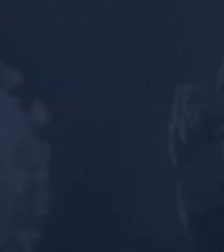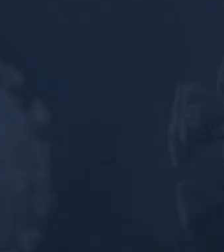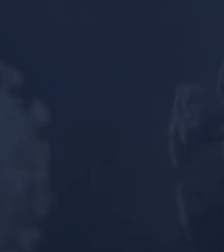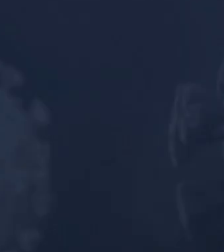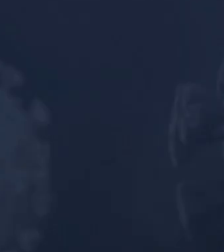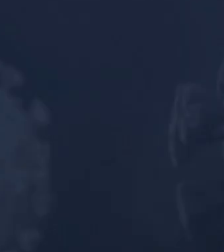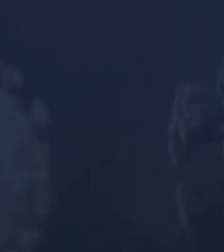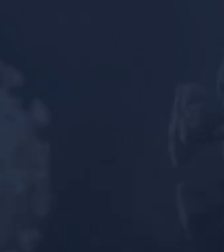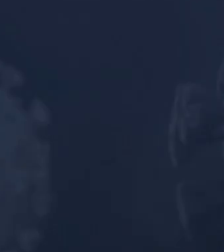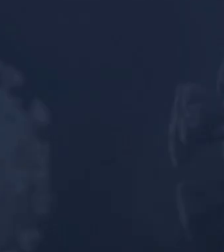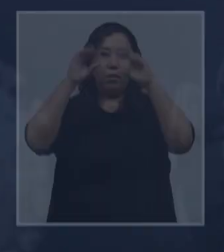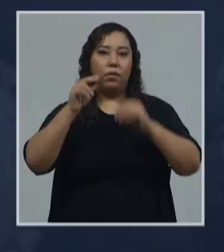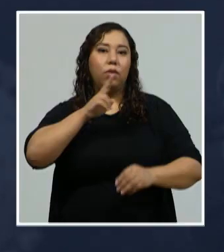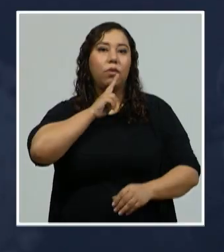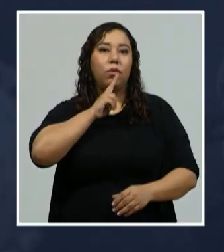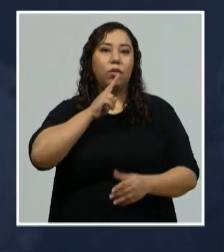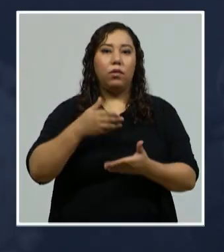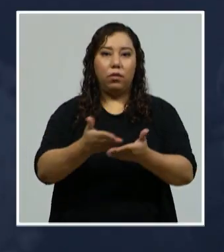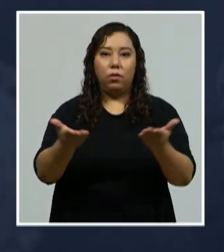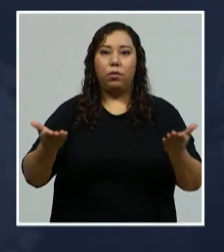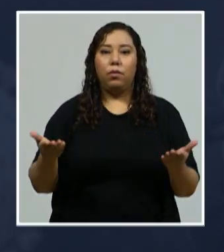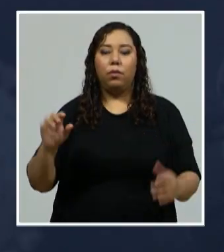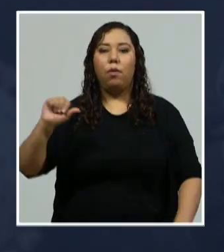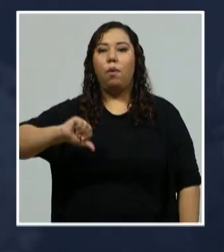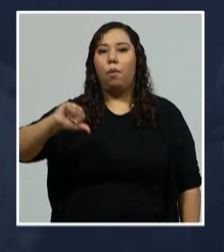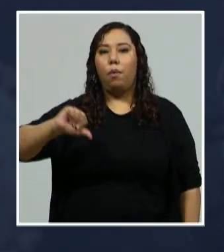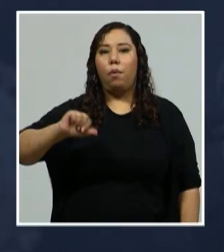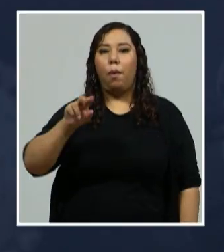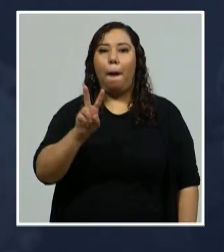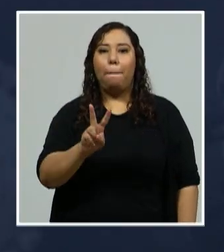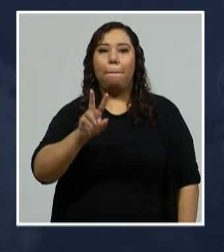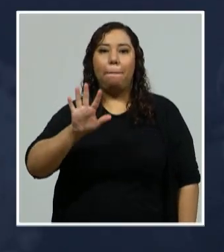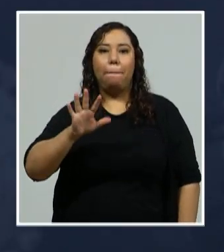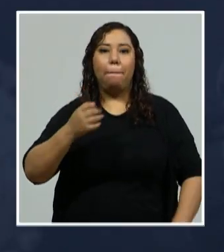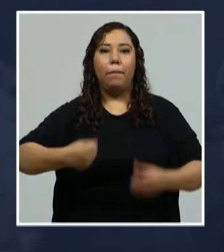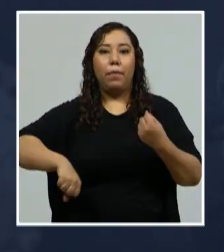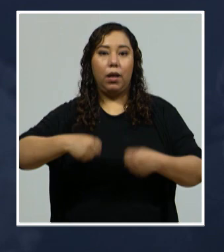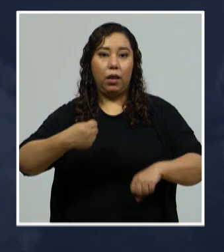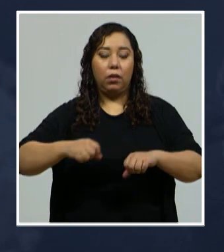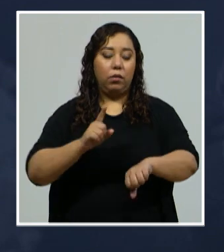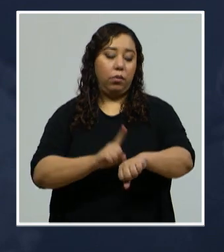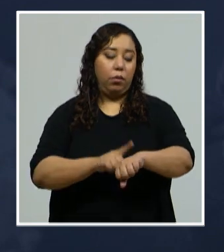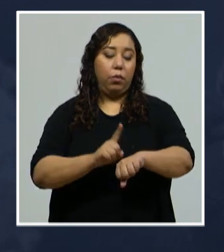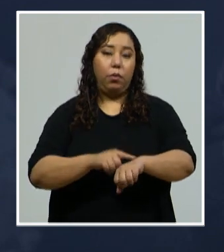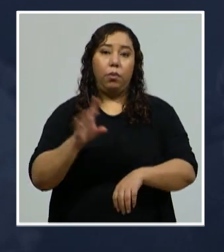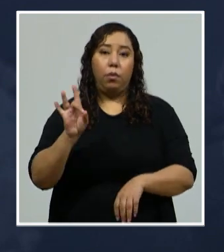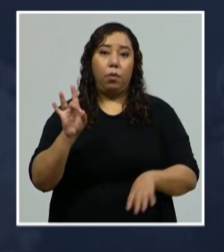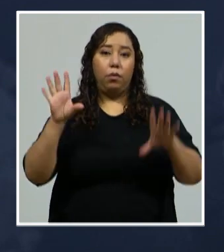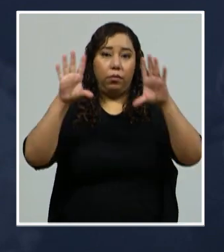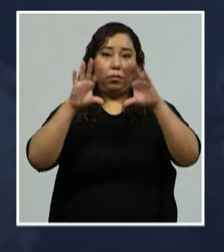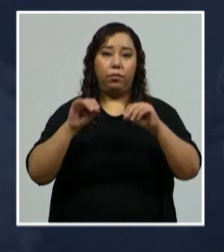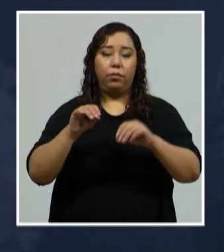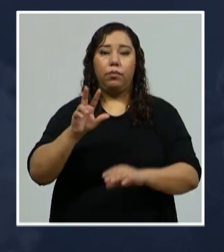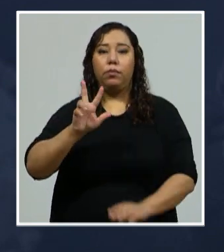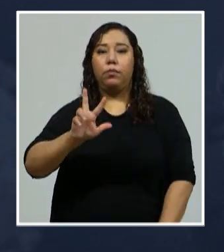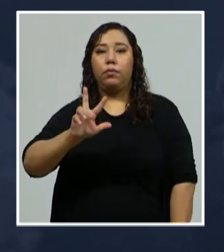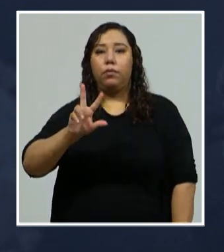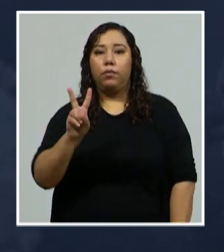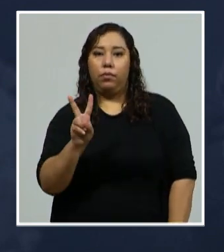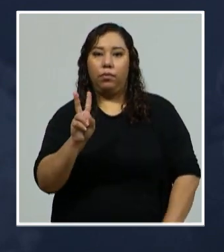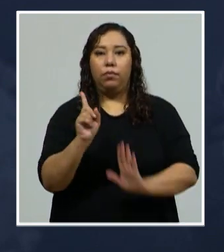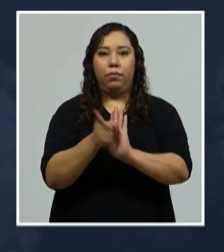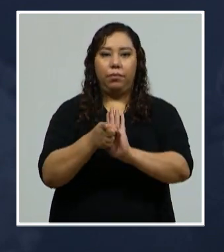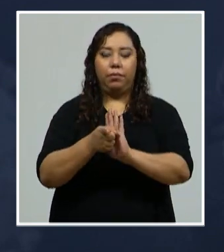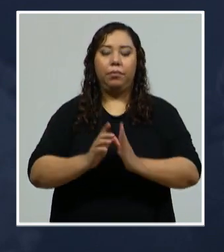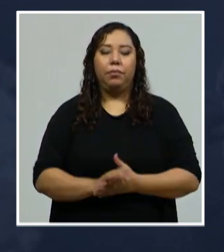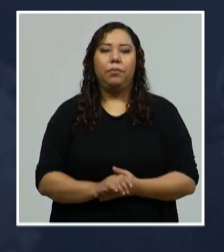Buenas noches, pueblo hondureño. Hoy es 25 de septiembre, son las 8 de la noche con 32 minutos y vamos